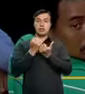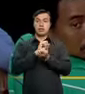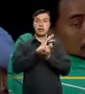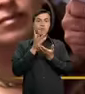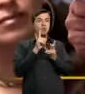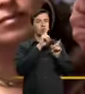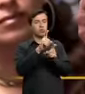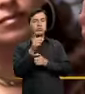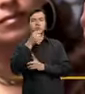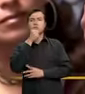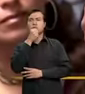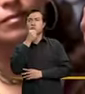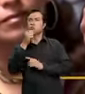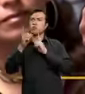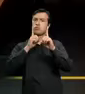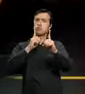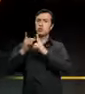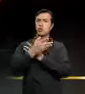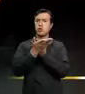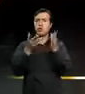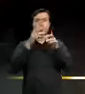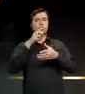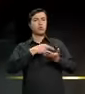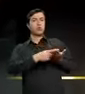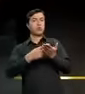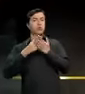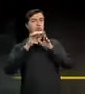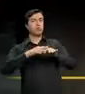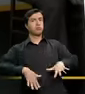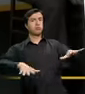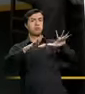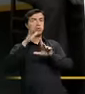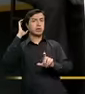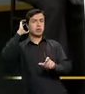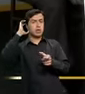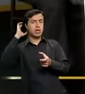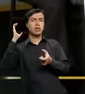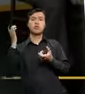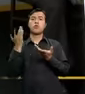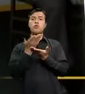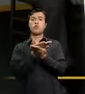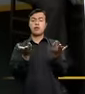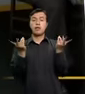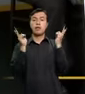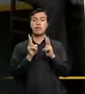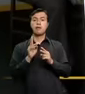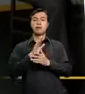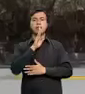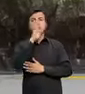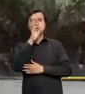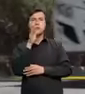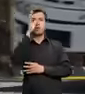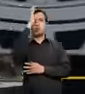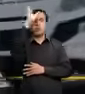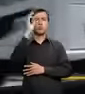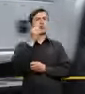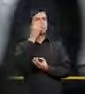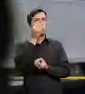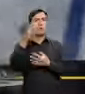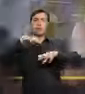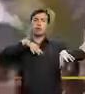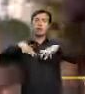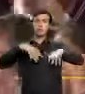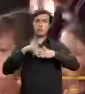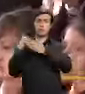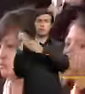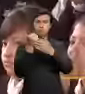prelegislativa, los diálogos ciudadanos, las sesiones en territorio, los programas radiales contigo de ley y la caravana intercultural,